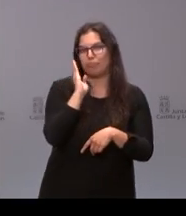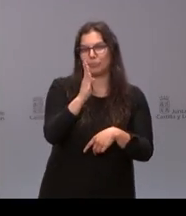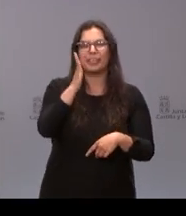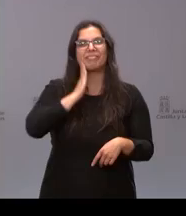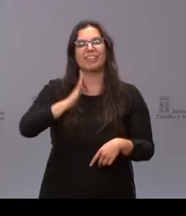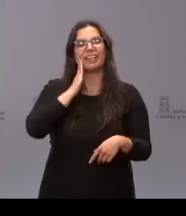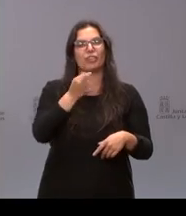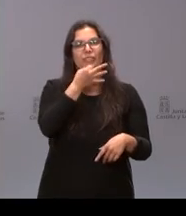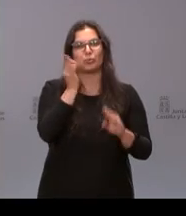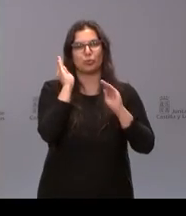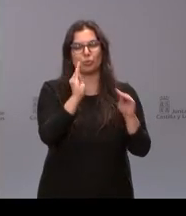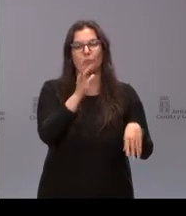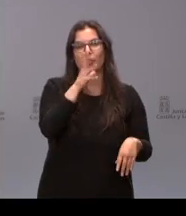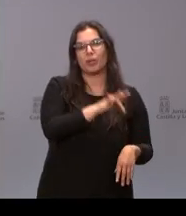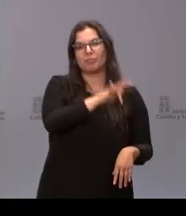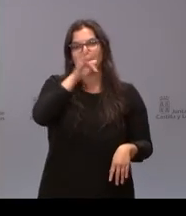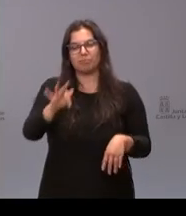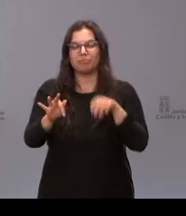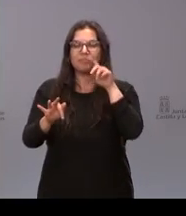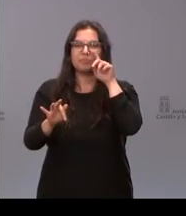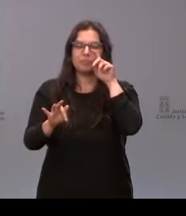de tus palabras tiene la voz ahora